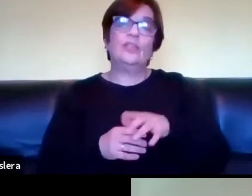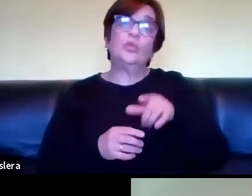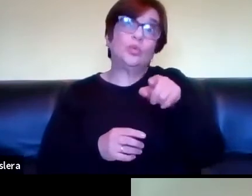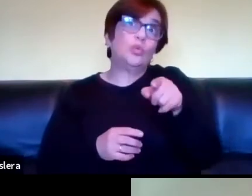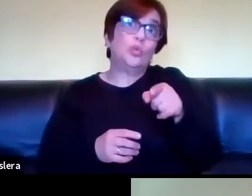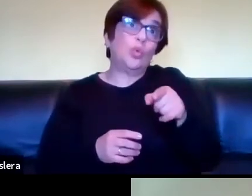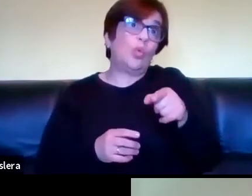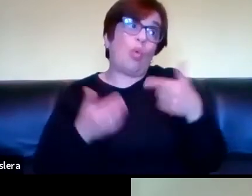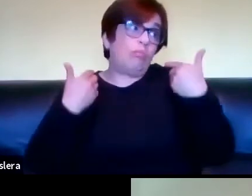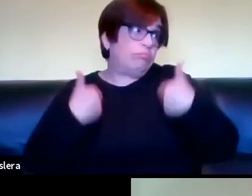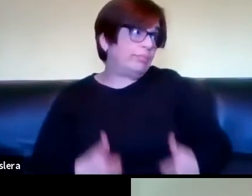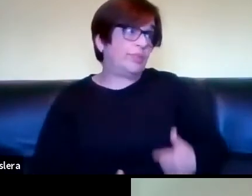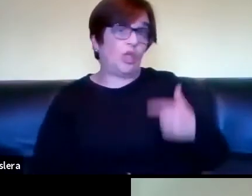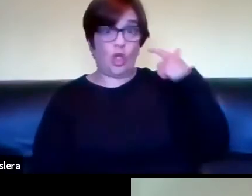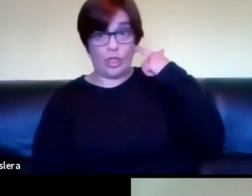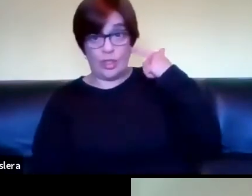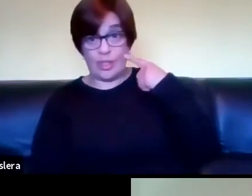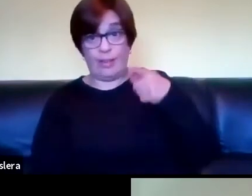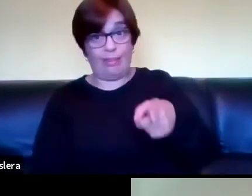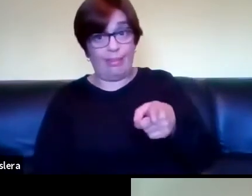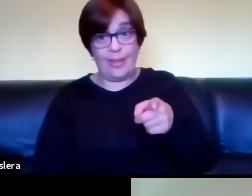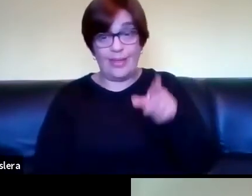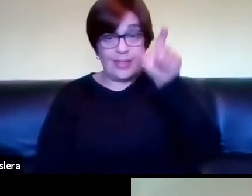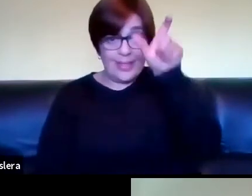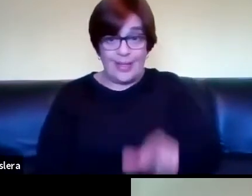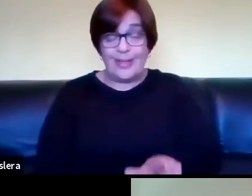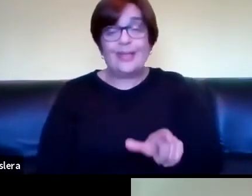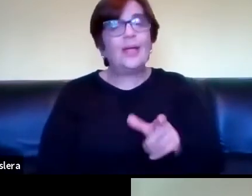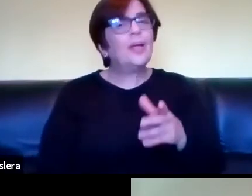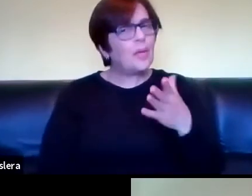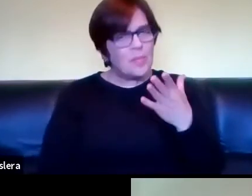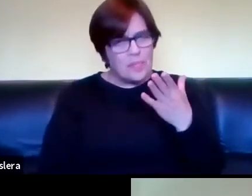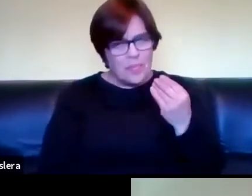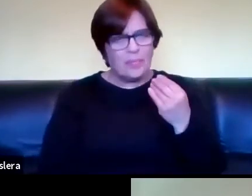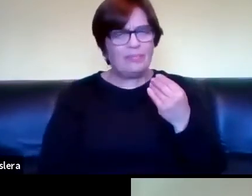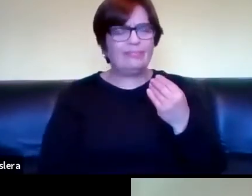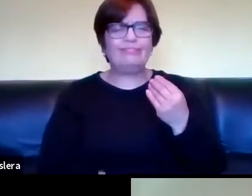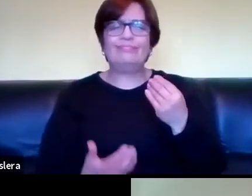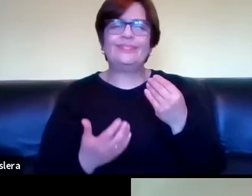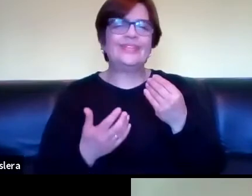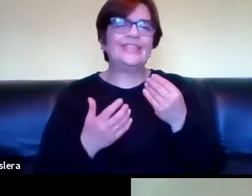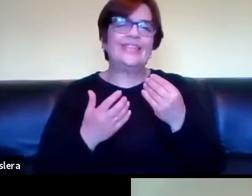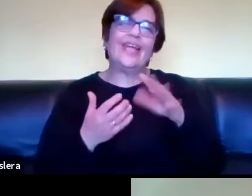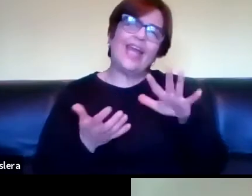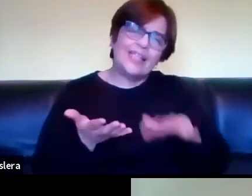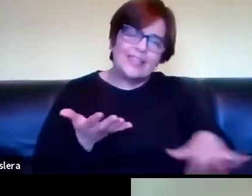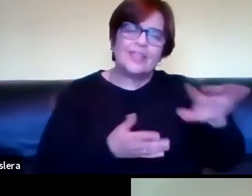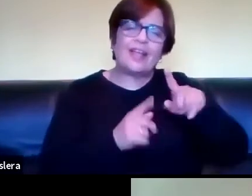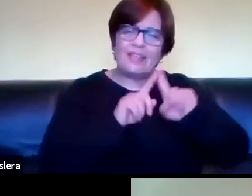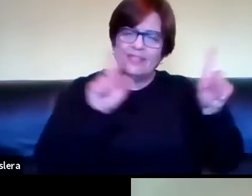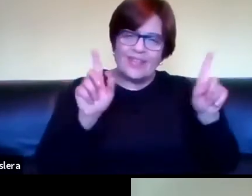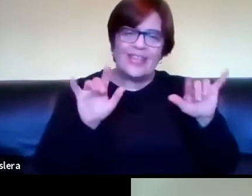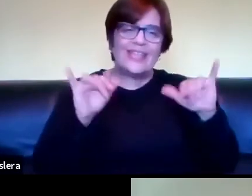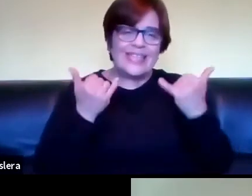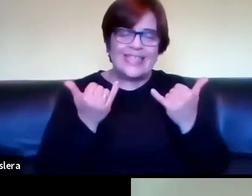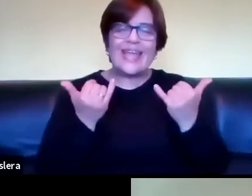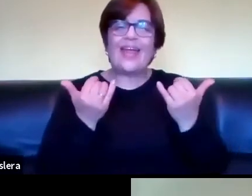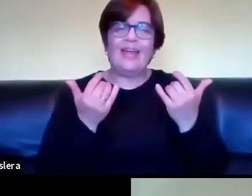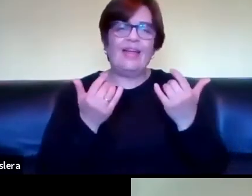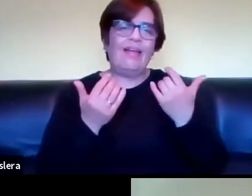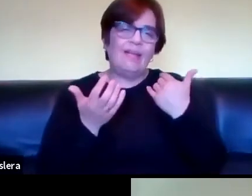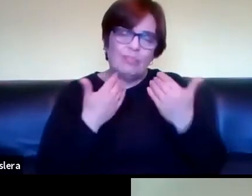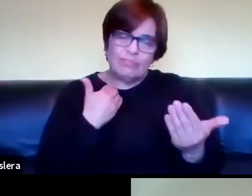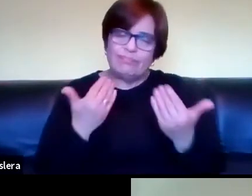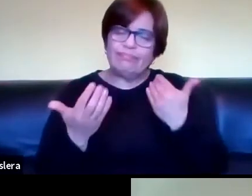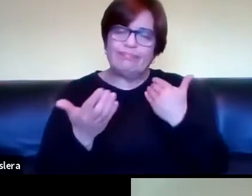lugar como oyente que es algo que que hemos justamente que compartimos otros escenarios de formación y en lo que nos